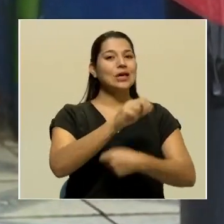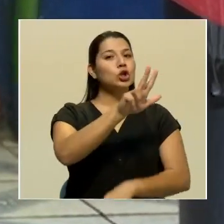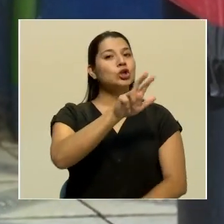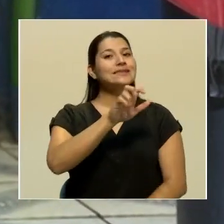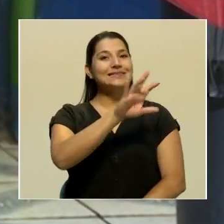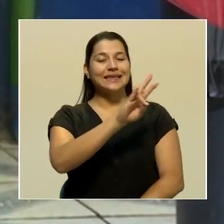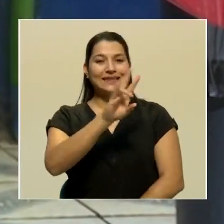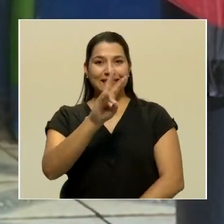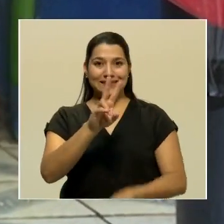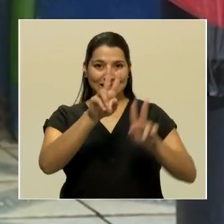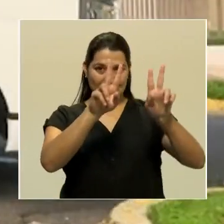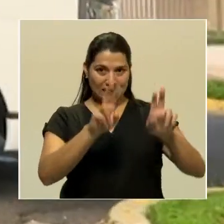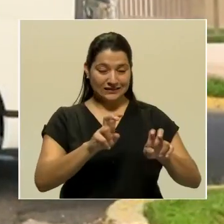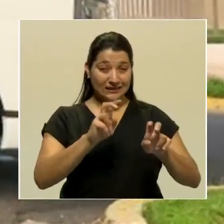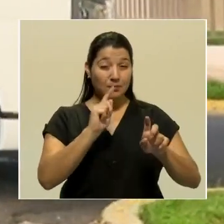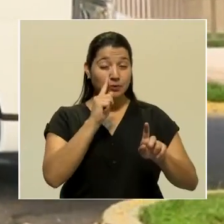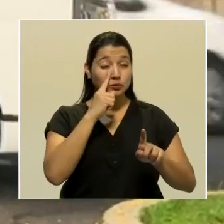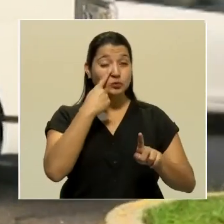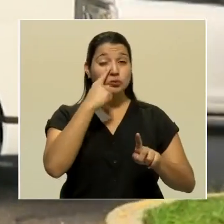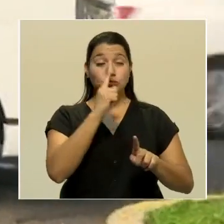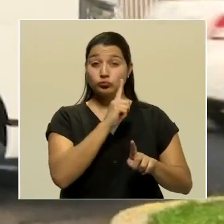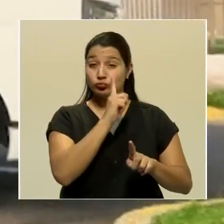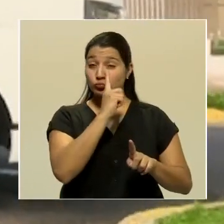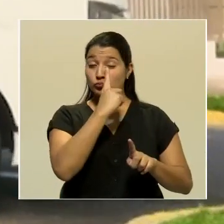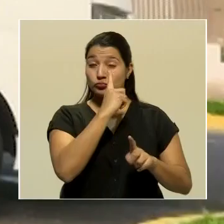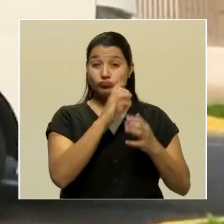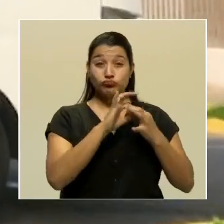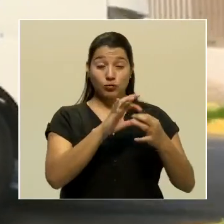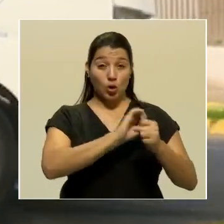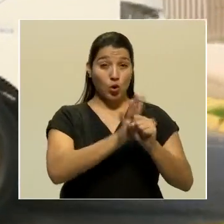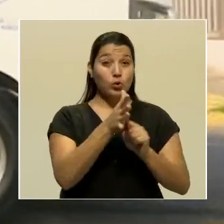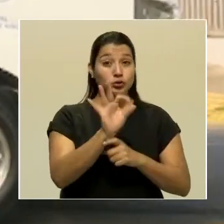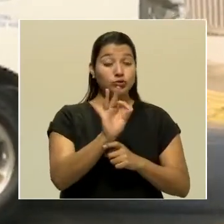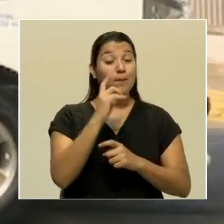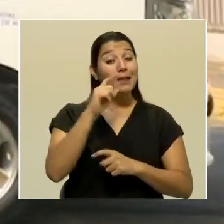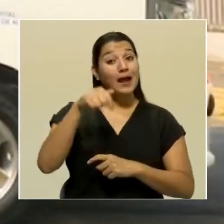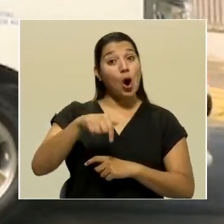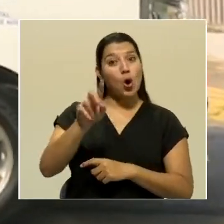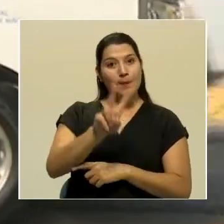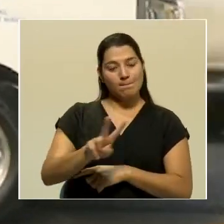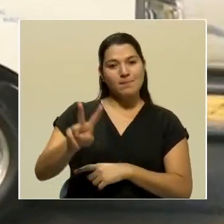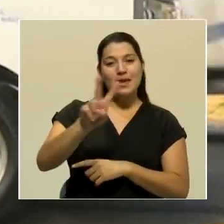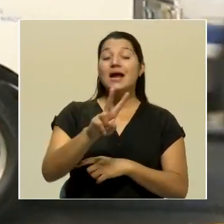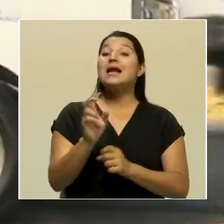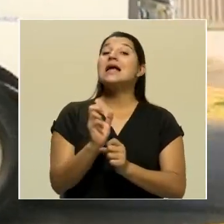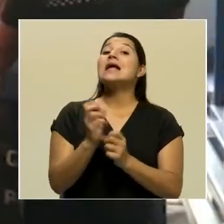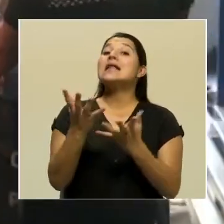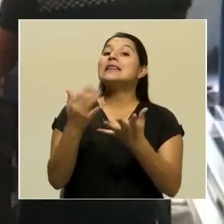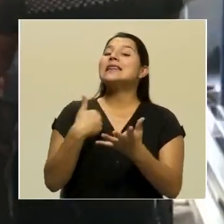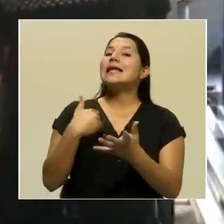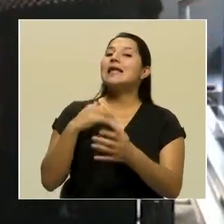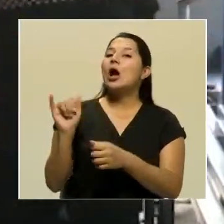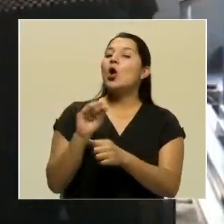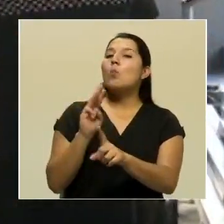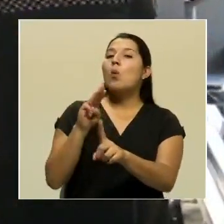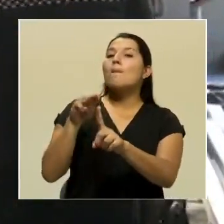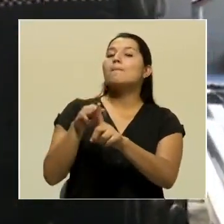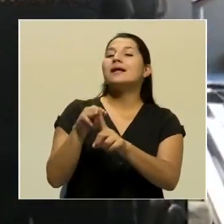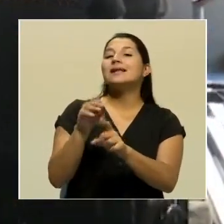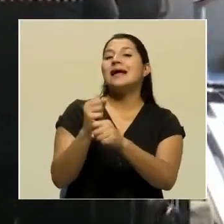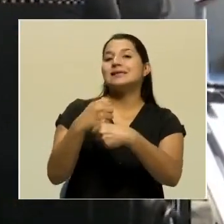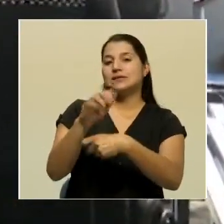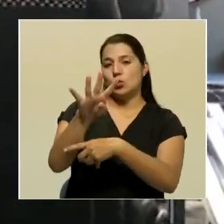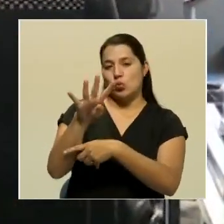muestras respiratorias de COVID-19. Agregó que para este viernes la meta fue hacer 400 muestras en la